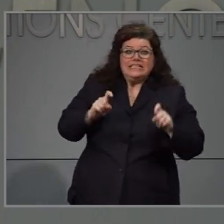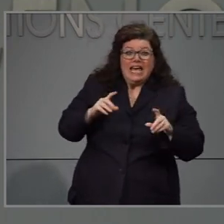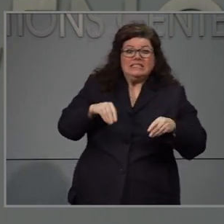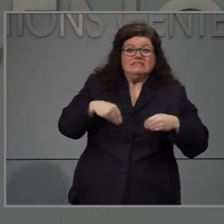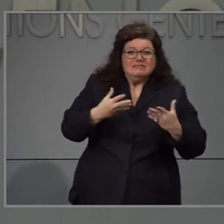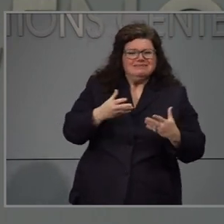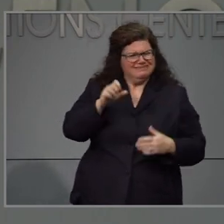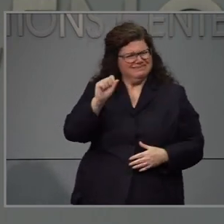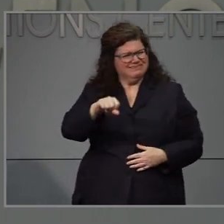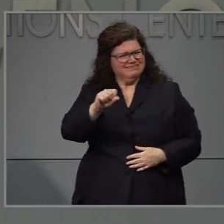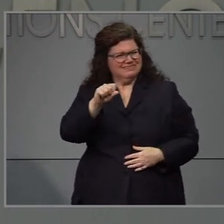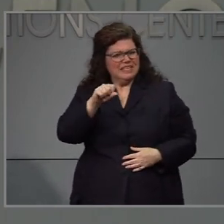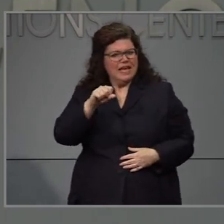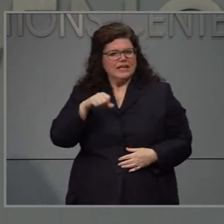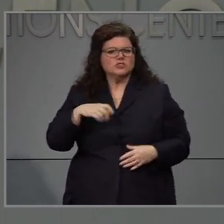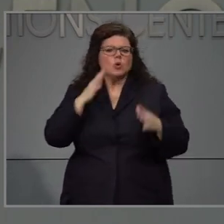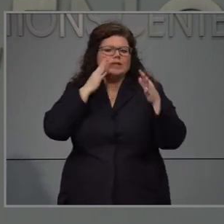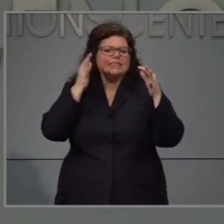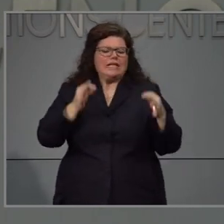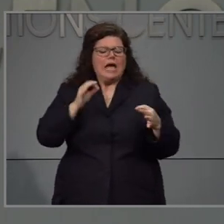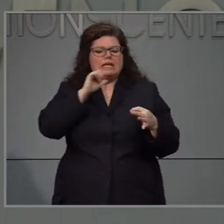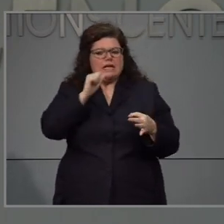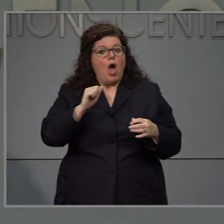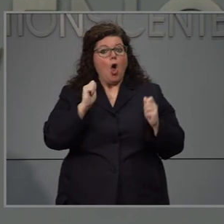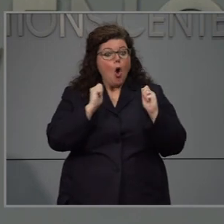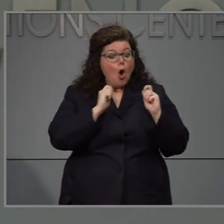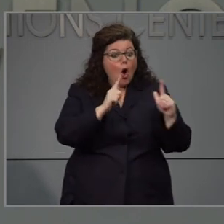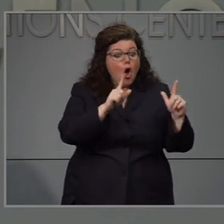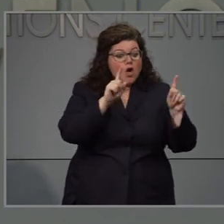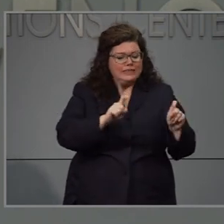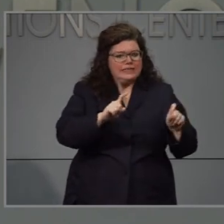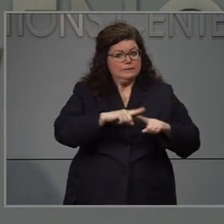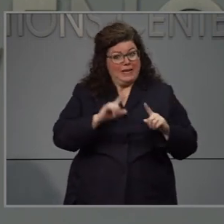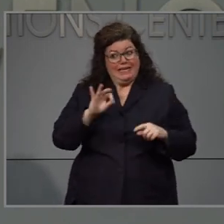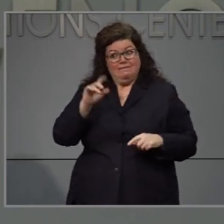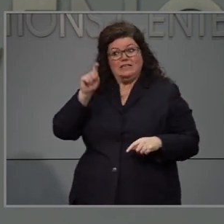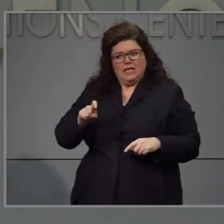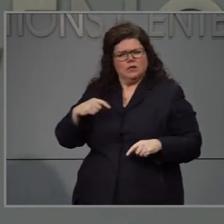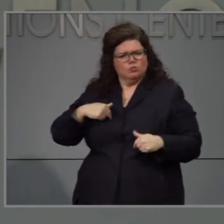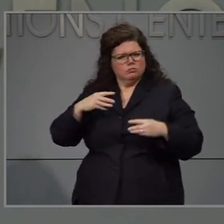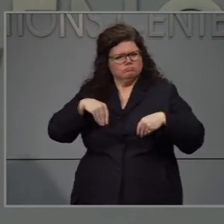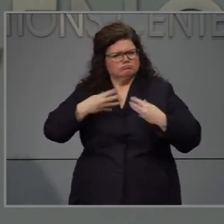están disponibles y continuas. Que no están disponibles y continuas.